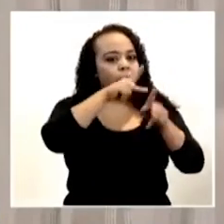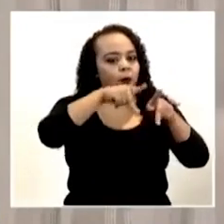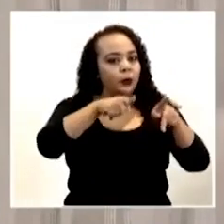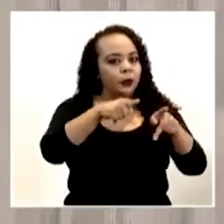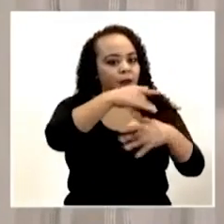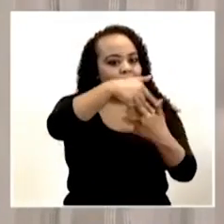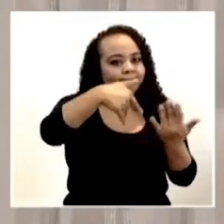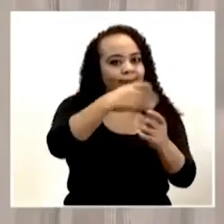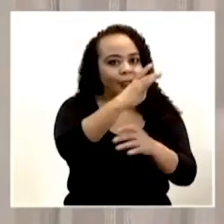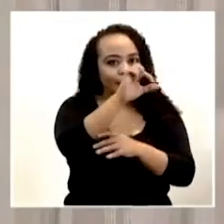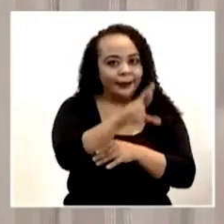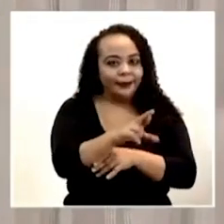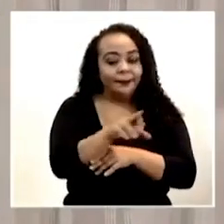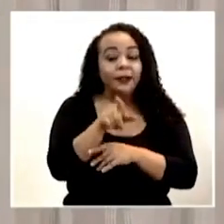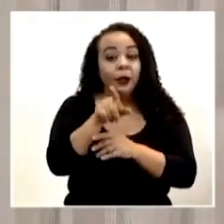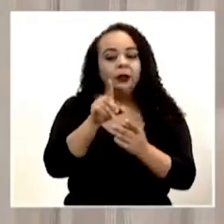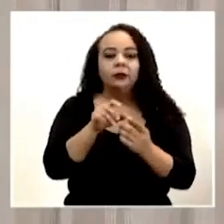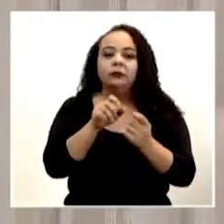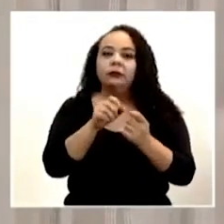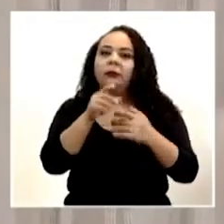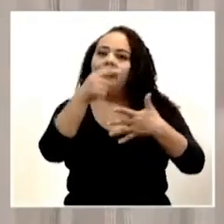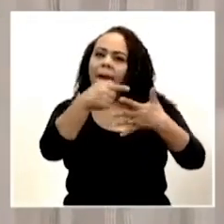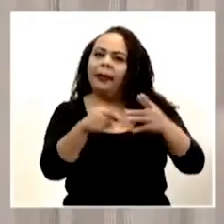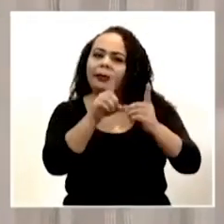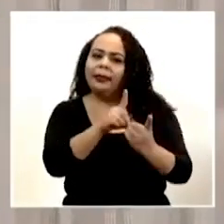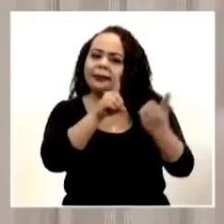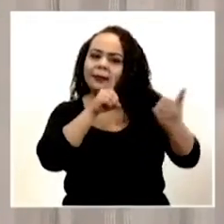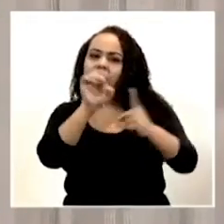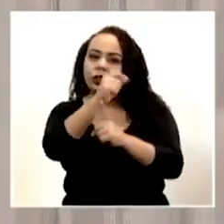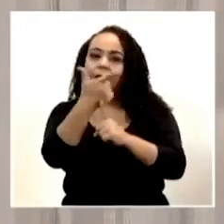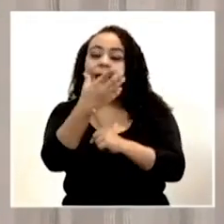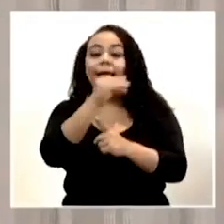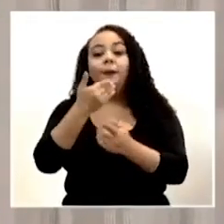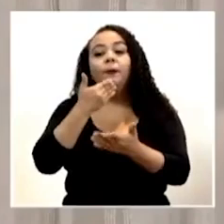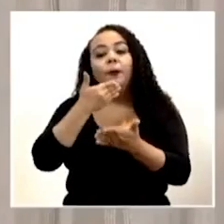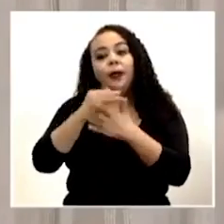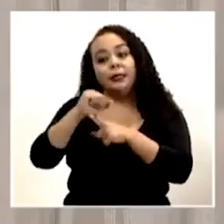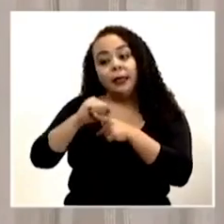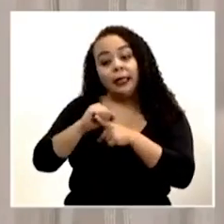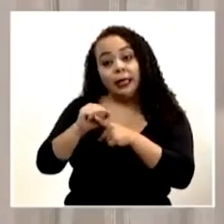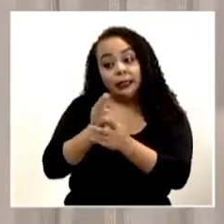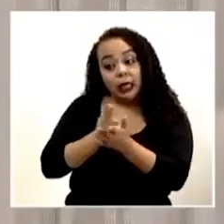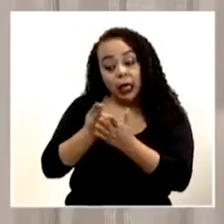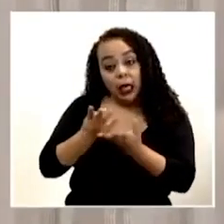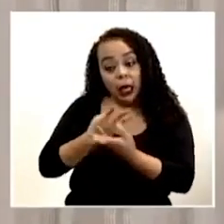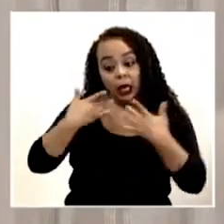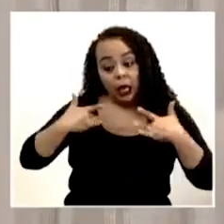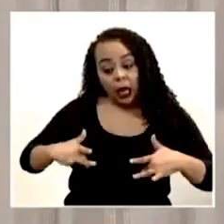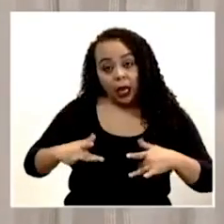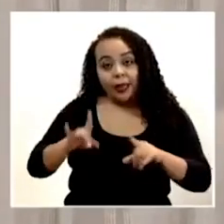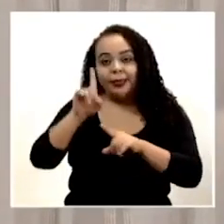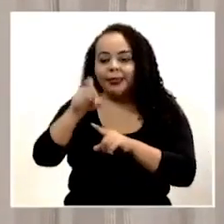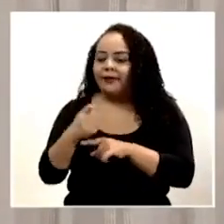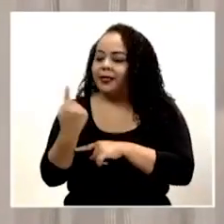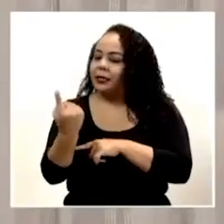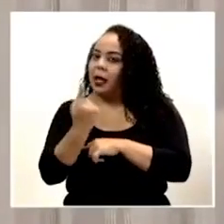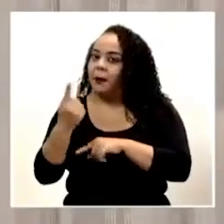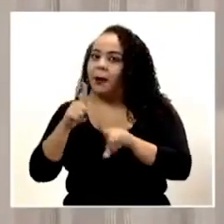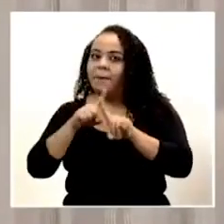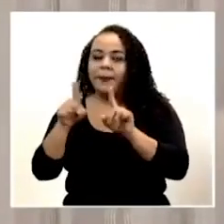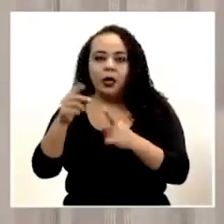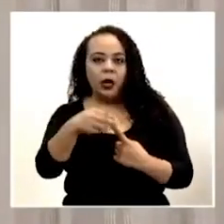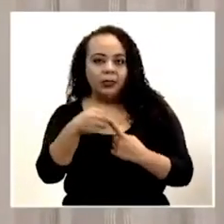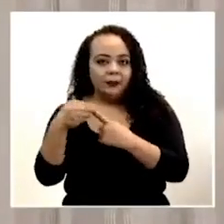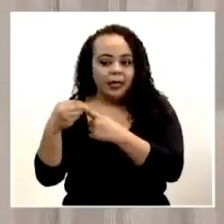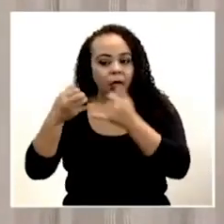con esas medidas de distanciamiento social y las buenas prácticas de higiene que deben imperar siempre, pero especialmente